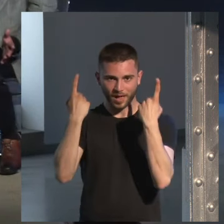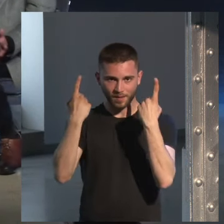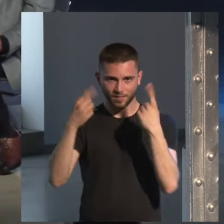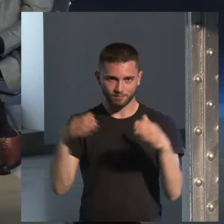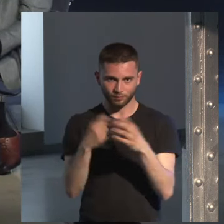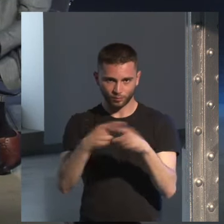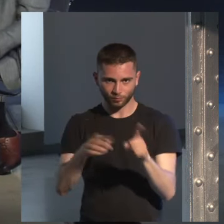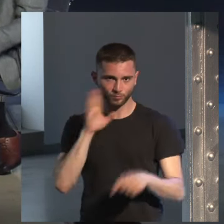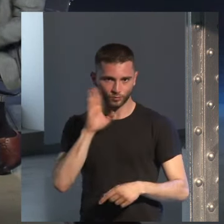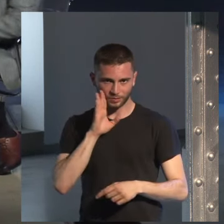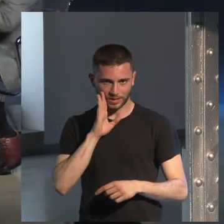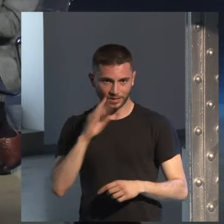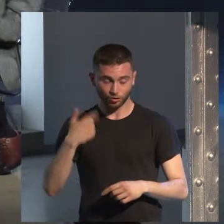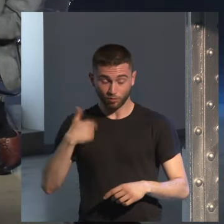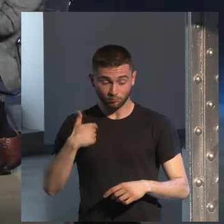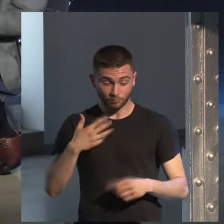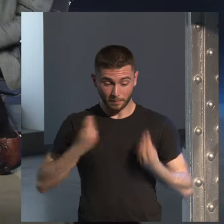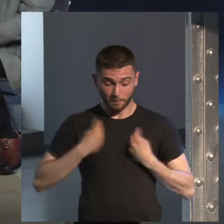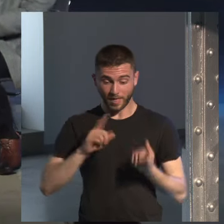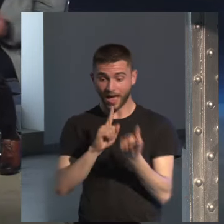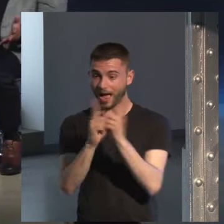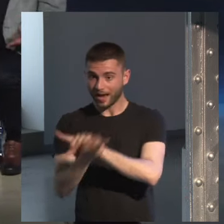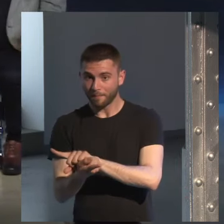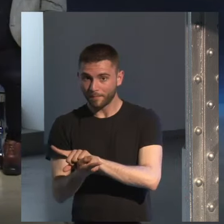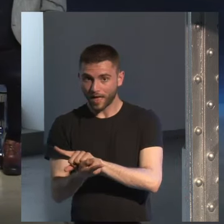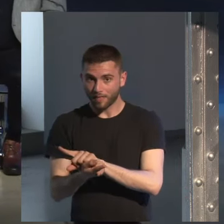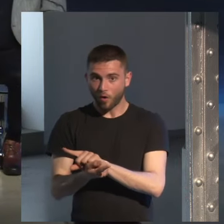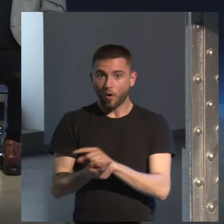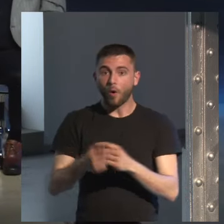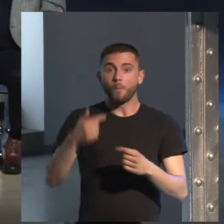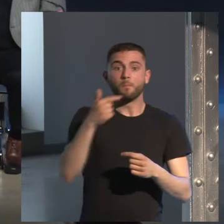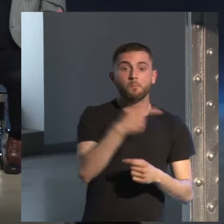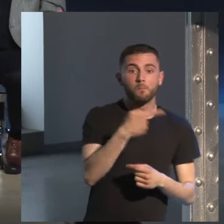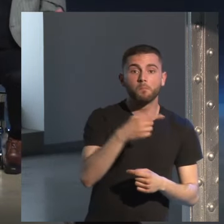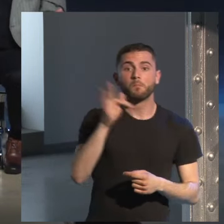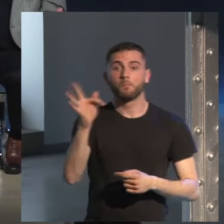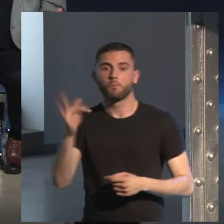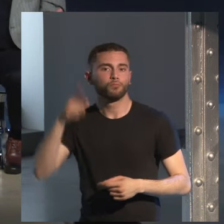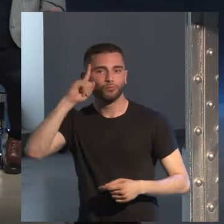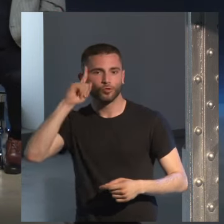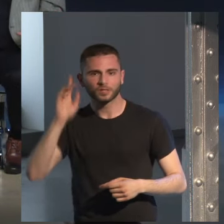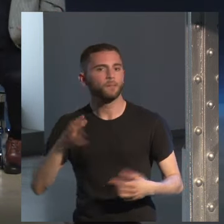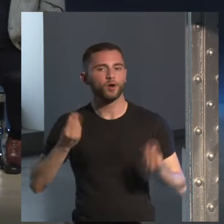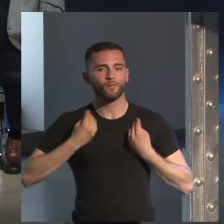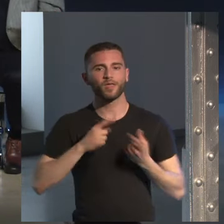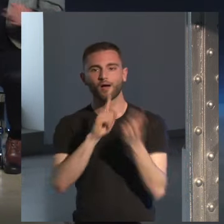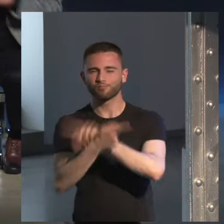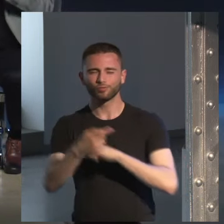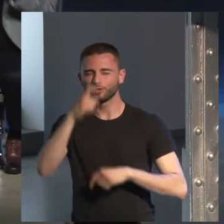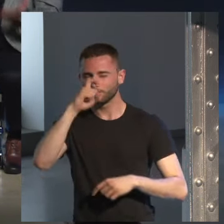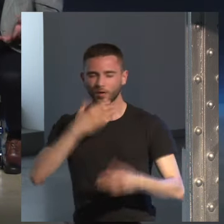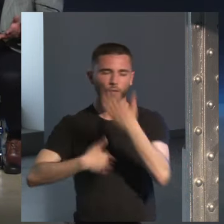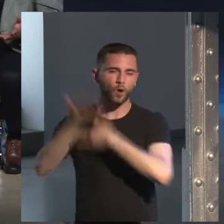posiblemente eso me haya cambiado la vida no sé cómo si para mejor o para peor pero yo todavía recuerdo ese momento como